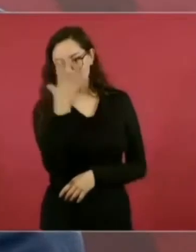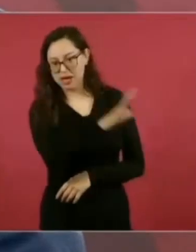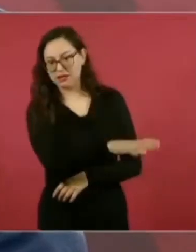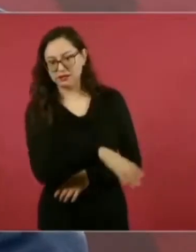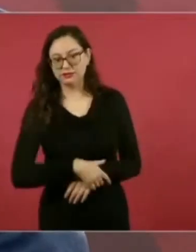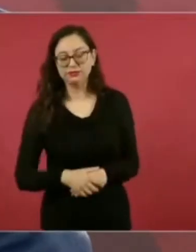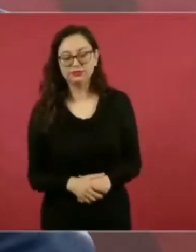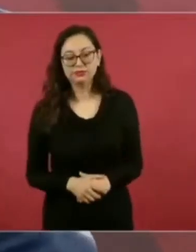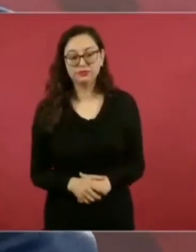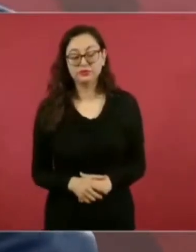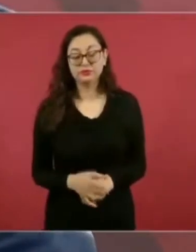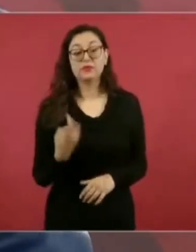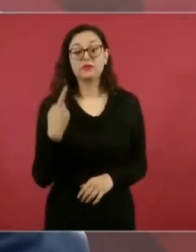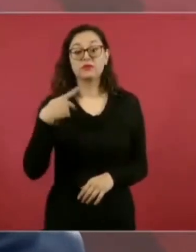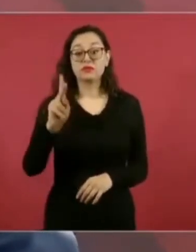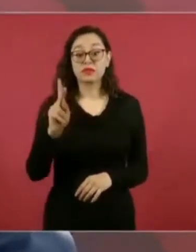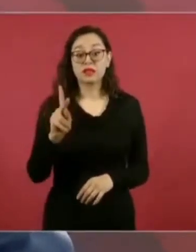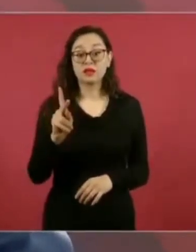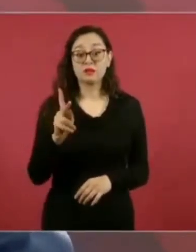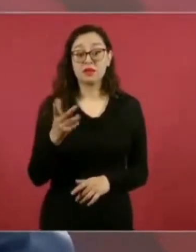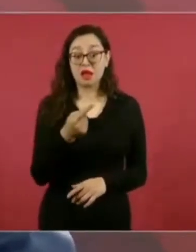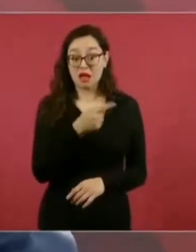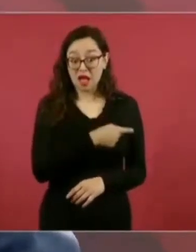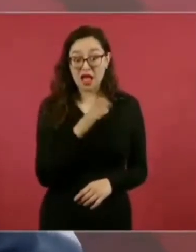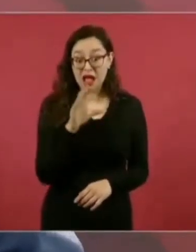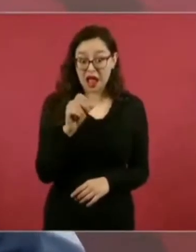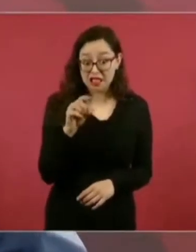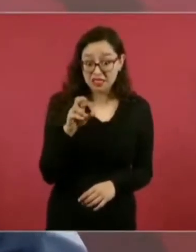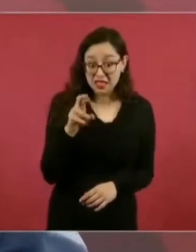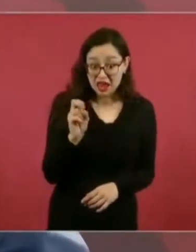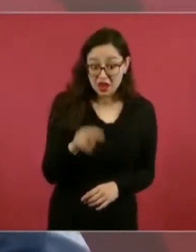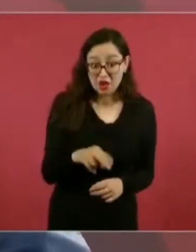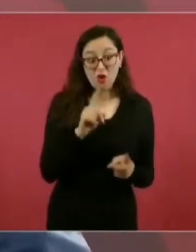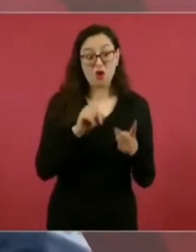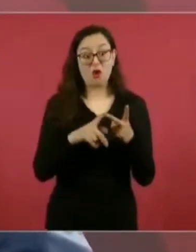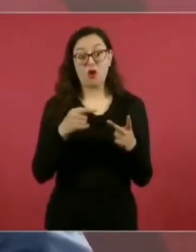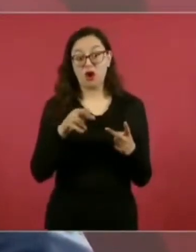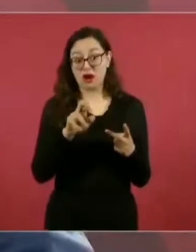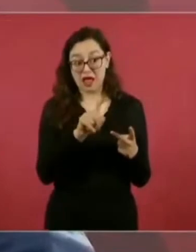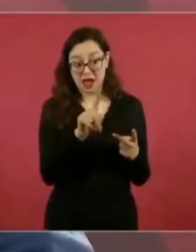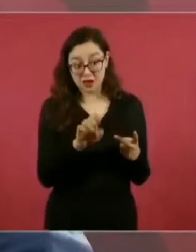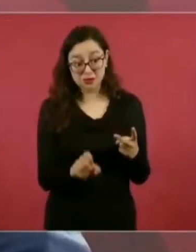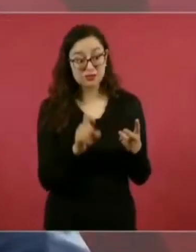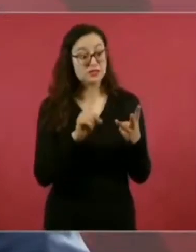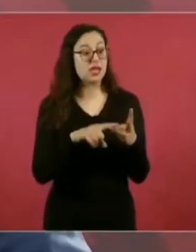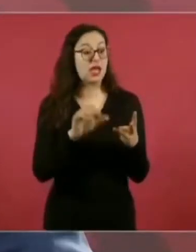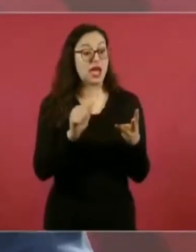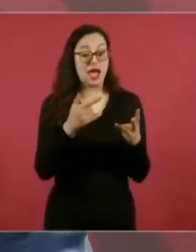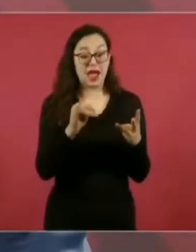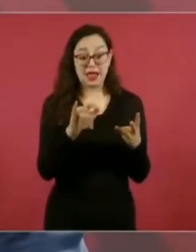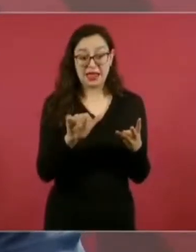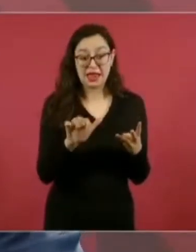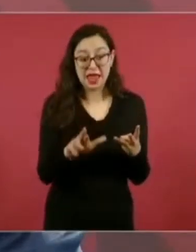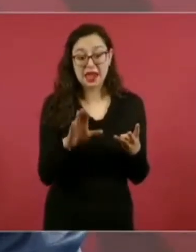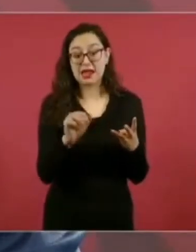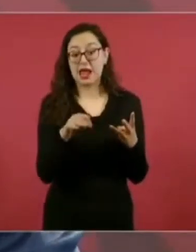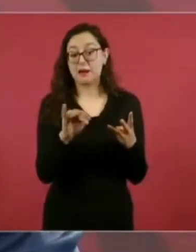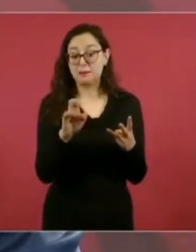pero no solo es Calderón, es Krause, es Aguilar Camín y otros.